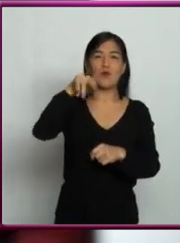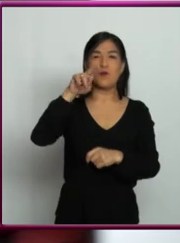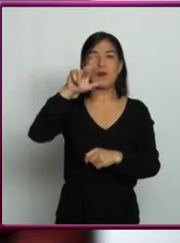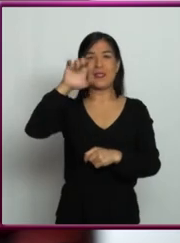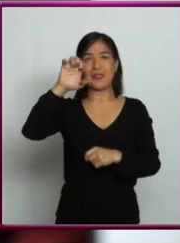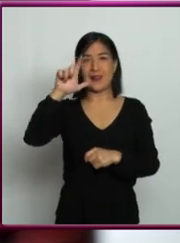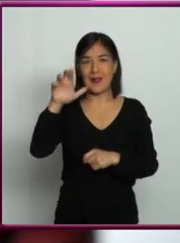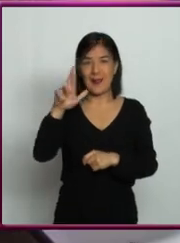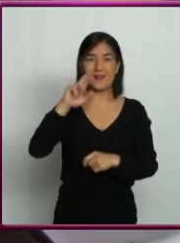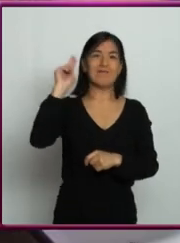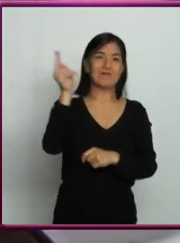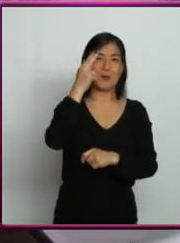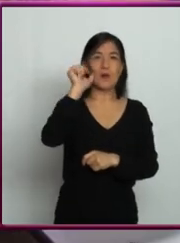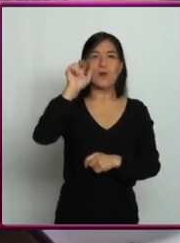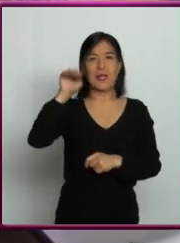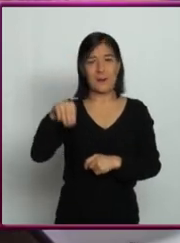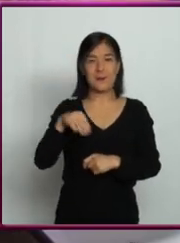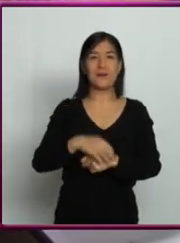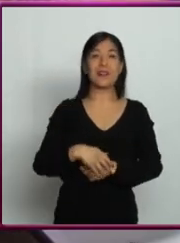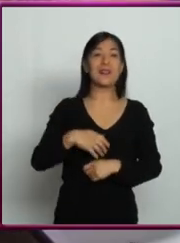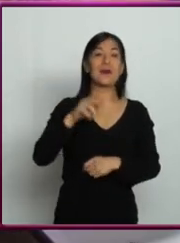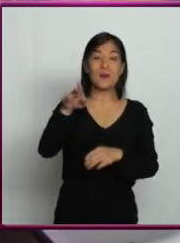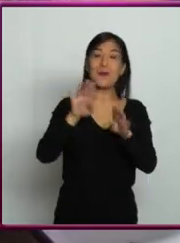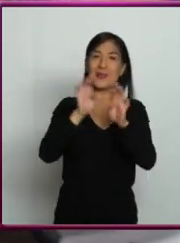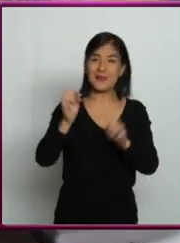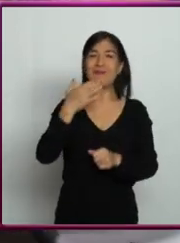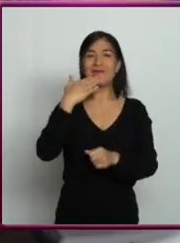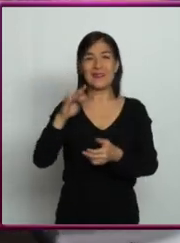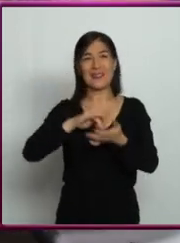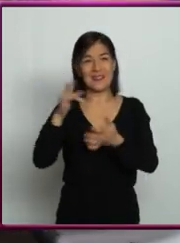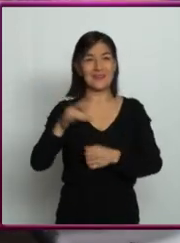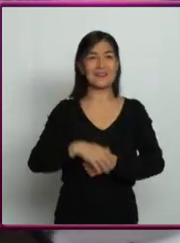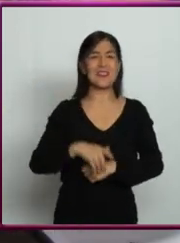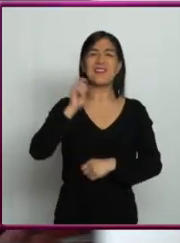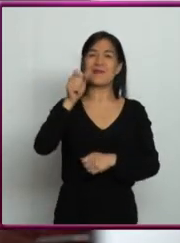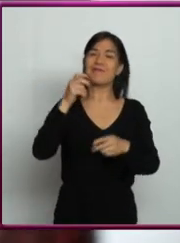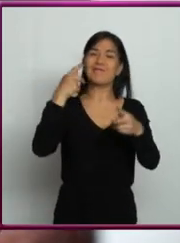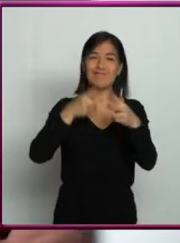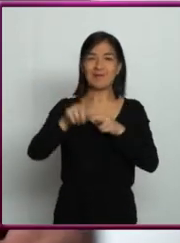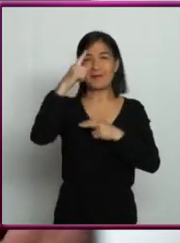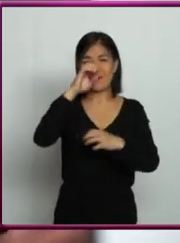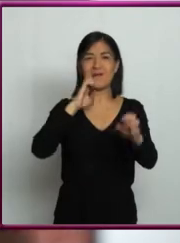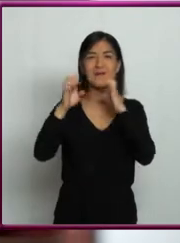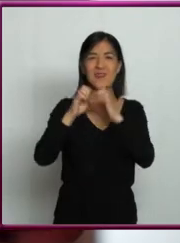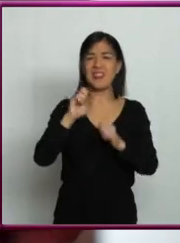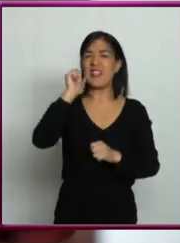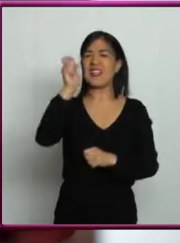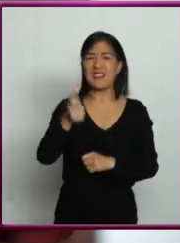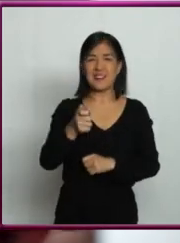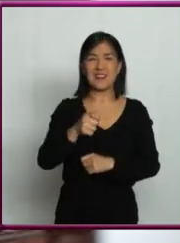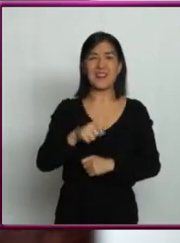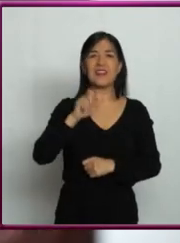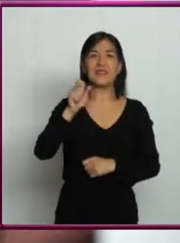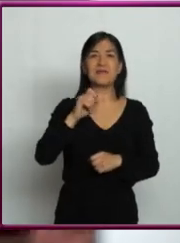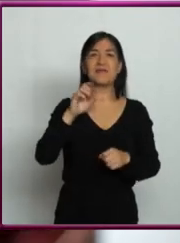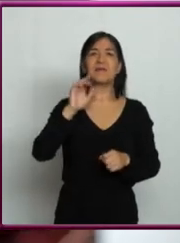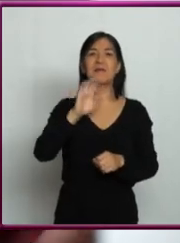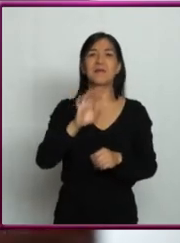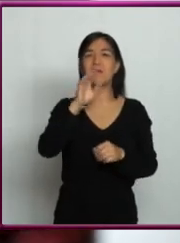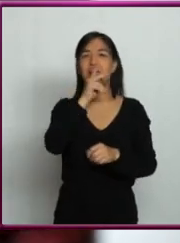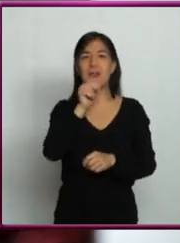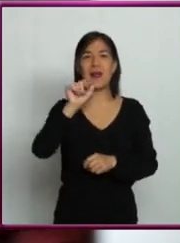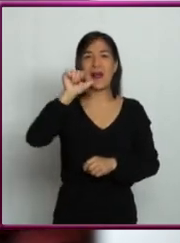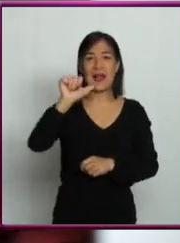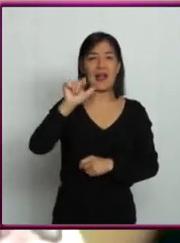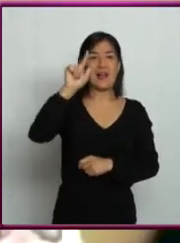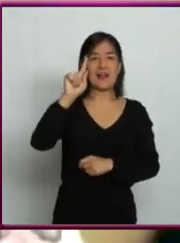tal, doctora? ¿Cómo está? Muy bien, gracias. Perfecto. Empezando con la entrevista, platíquenos un poco qué es ALMA, qué significan las siglas